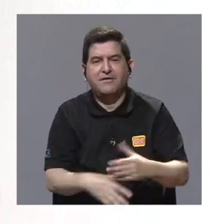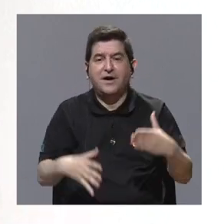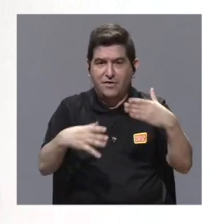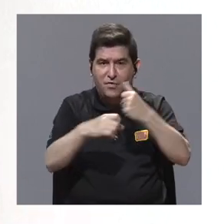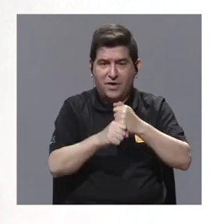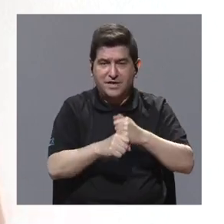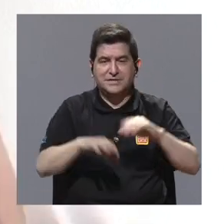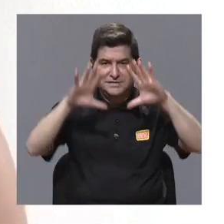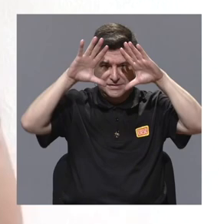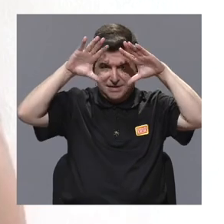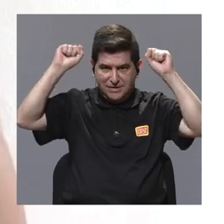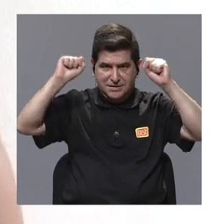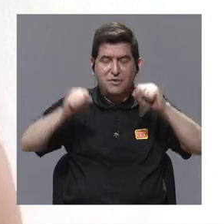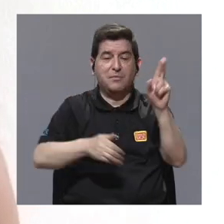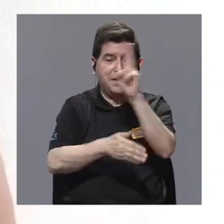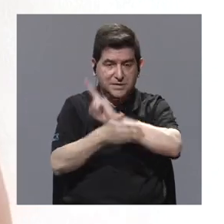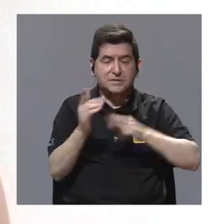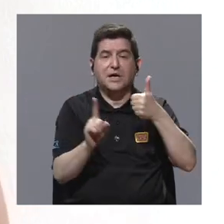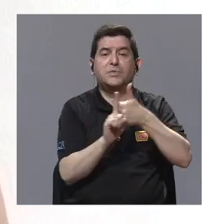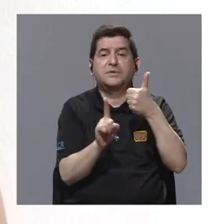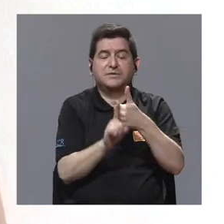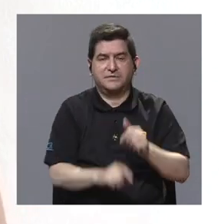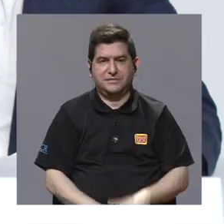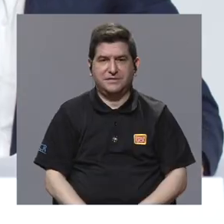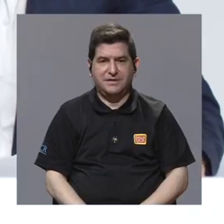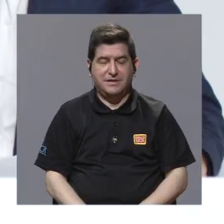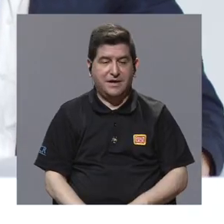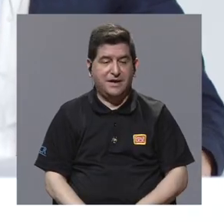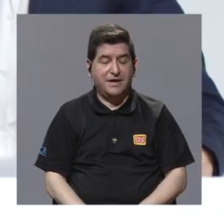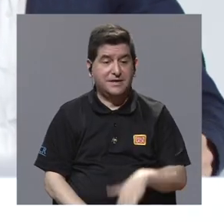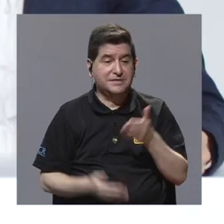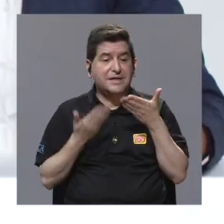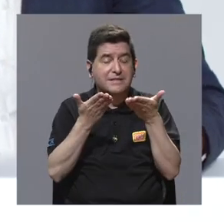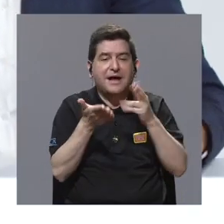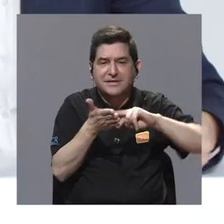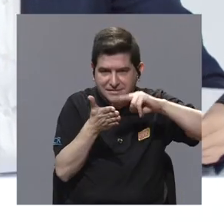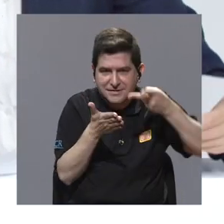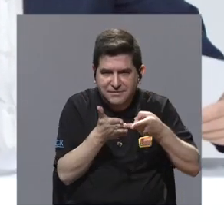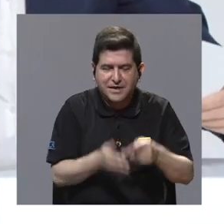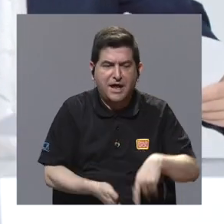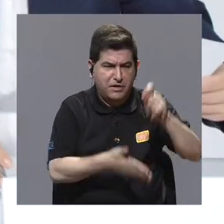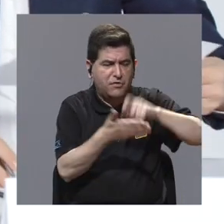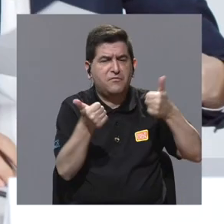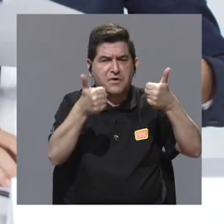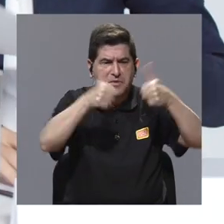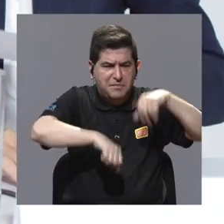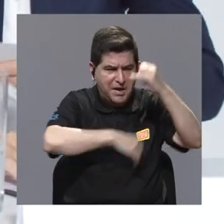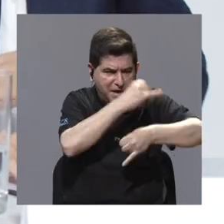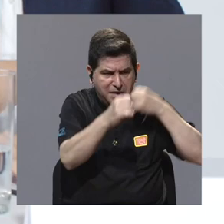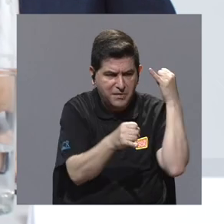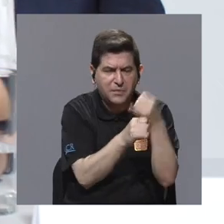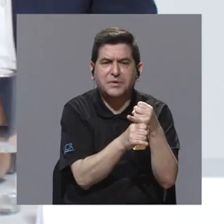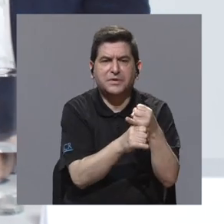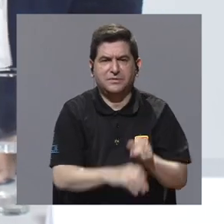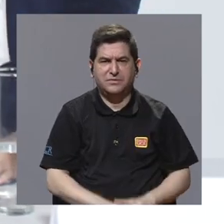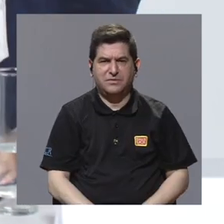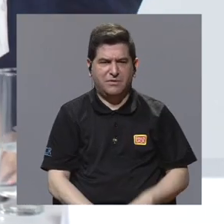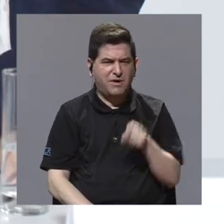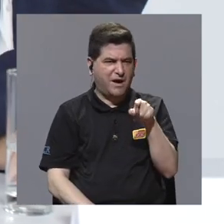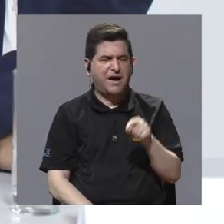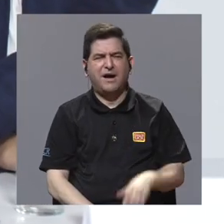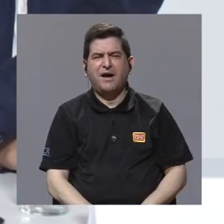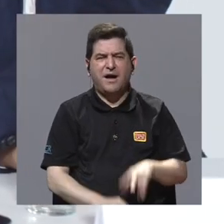de diplomacia que hace una universidad. Es darle sentido. Por ejemplo, cuando firmamos un convenio internacional,